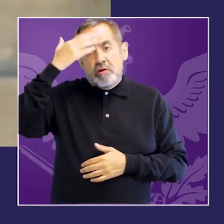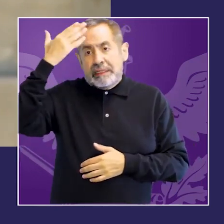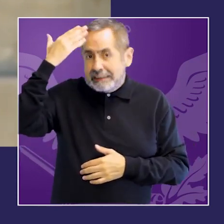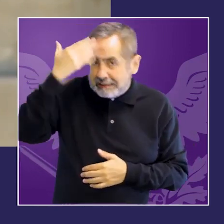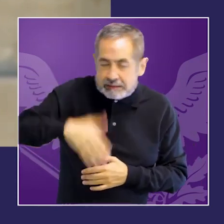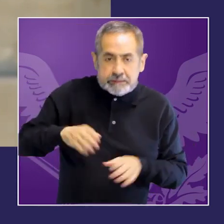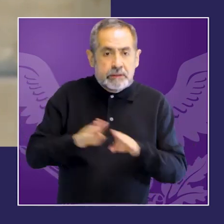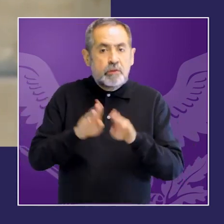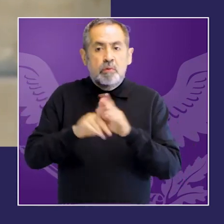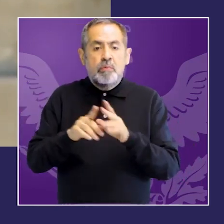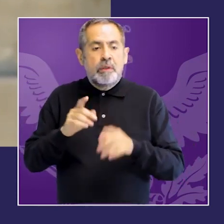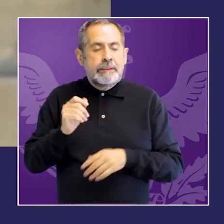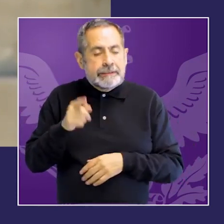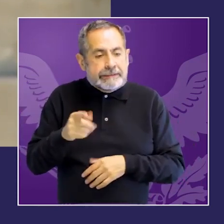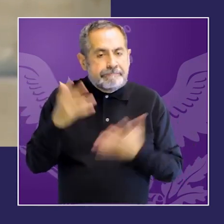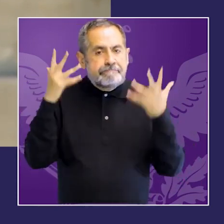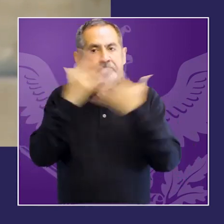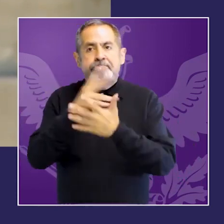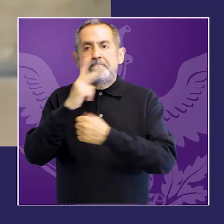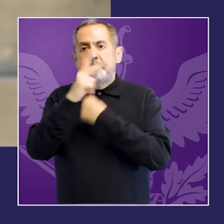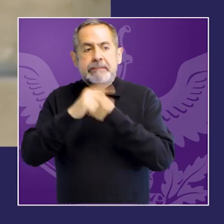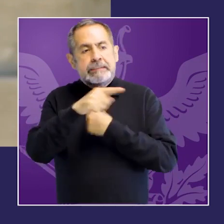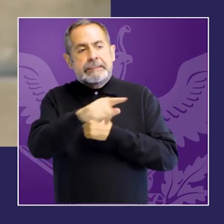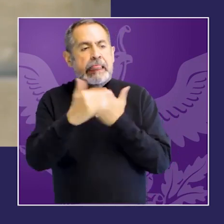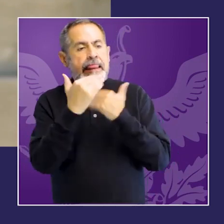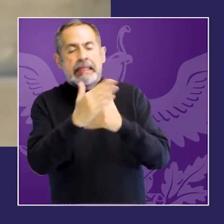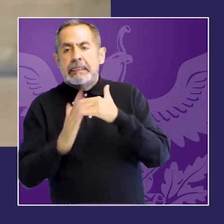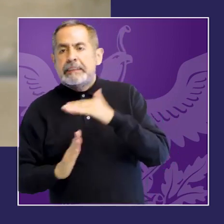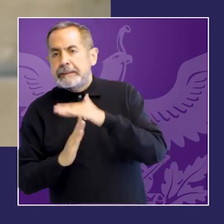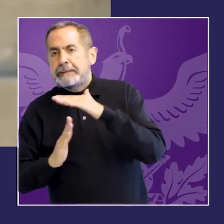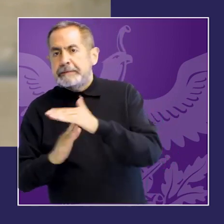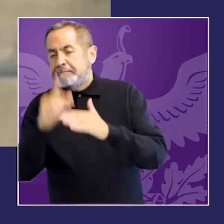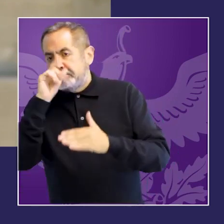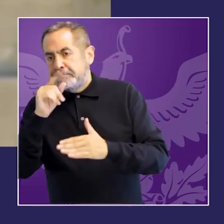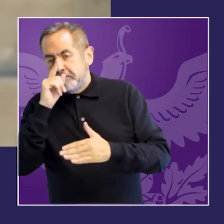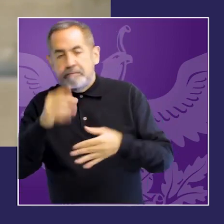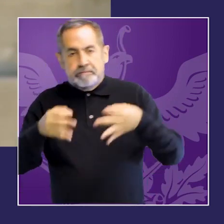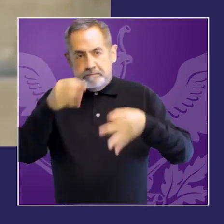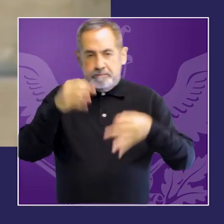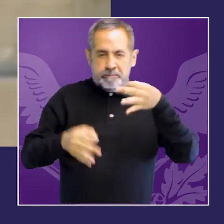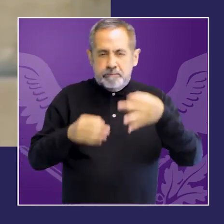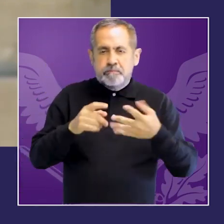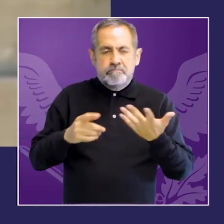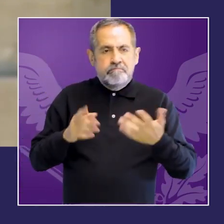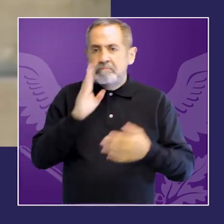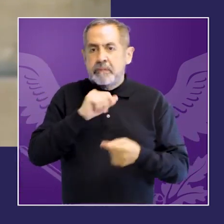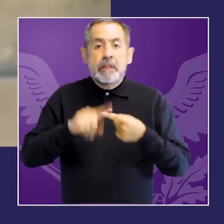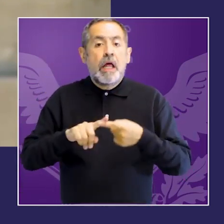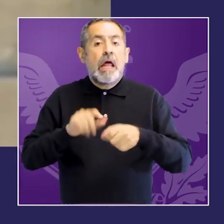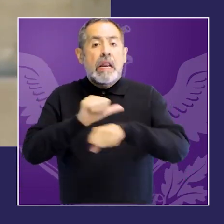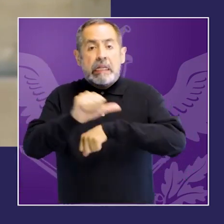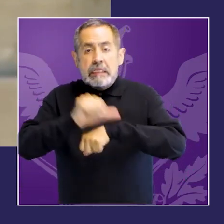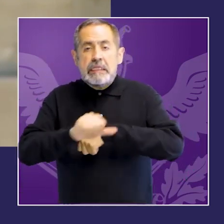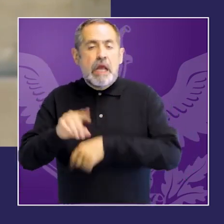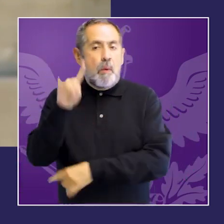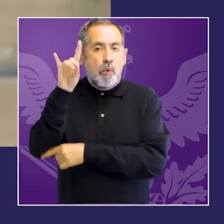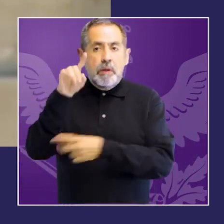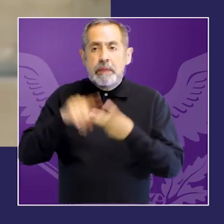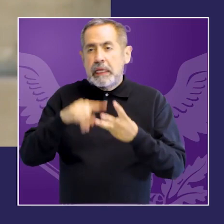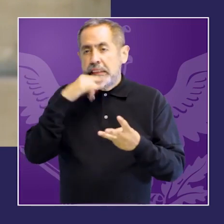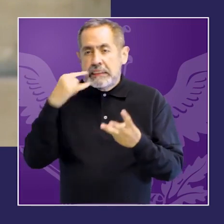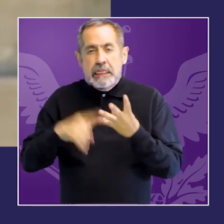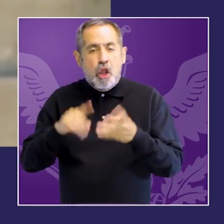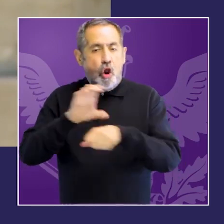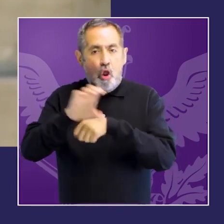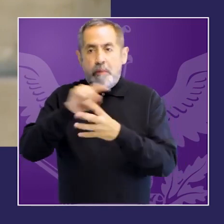casos paradigmáticos recientes en estos países. Vimos que la legislación vigente en estos países tenía algunas características